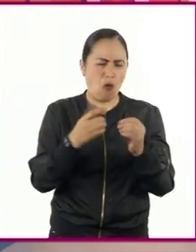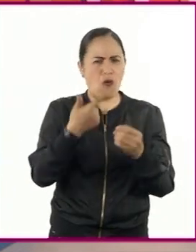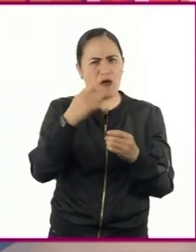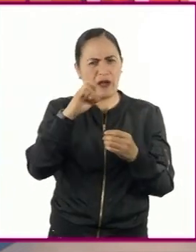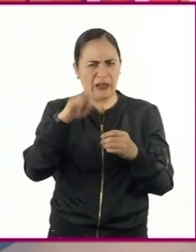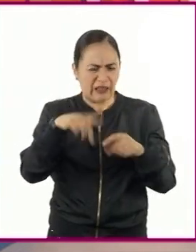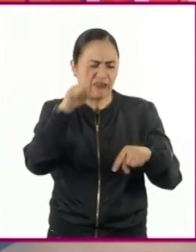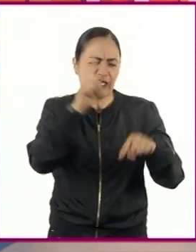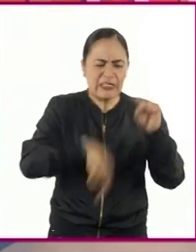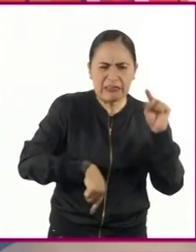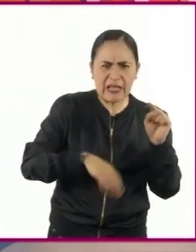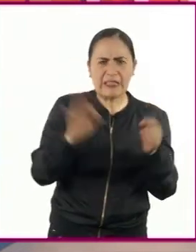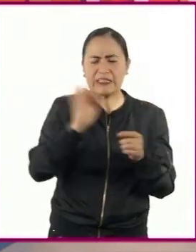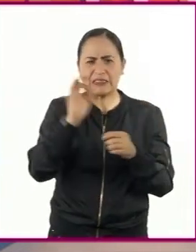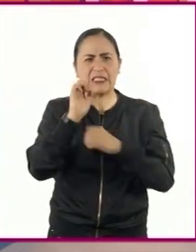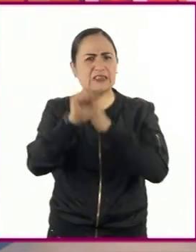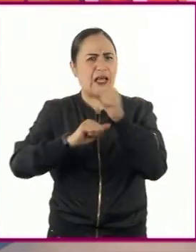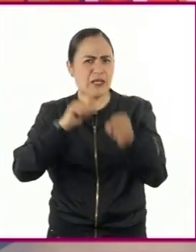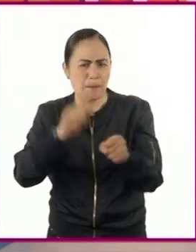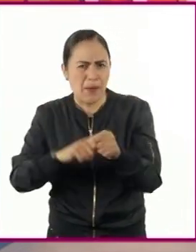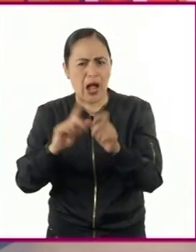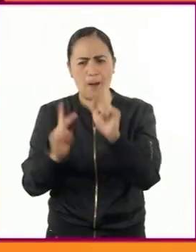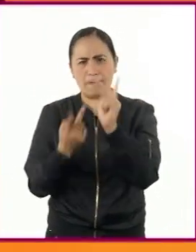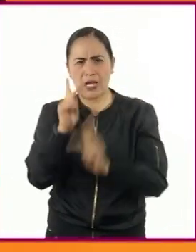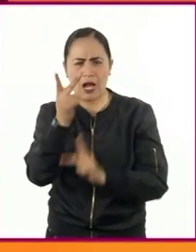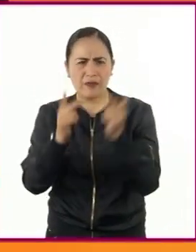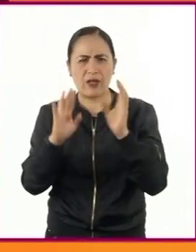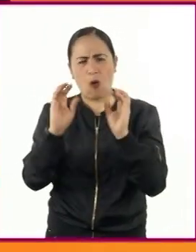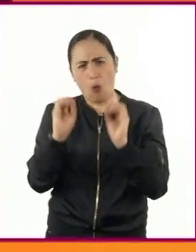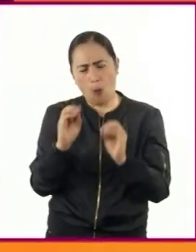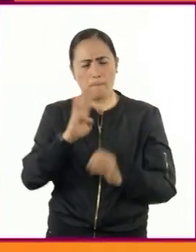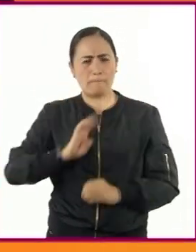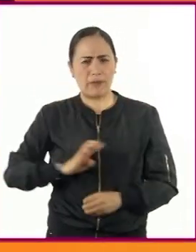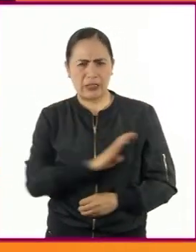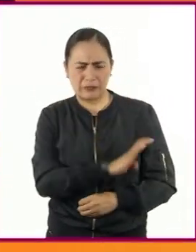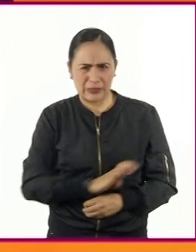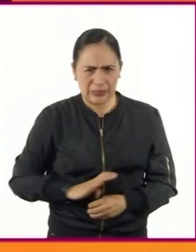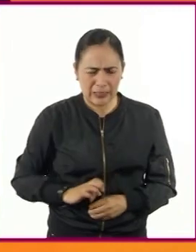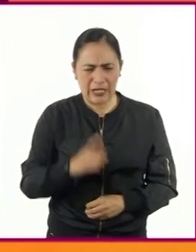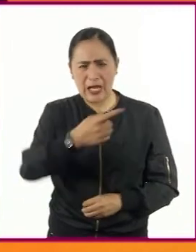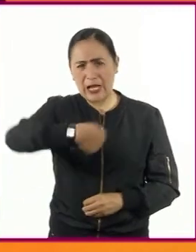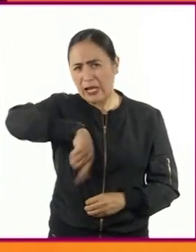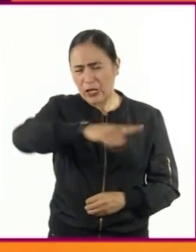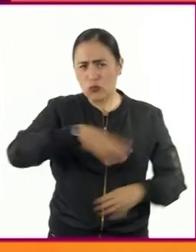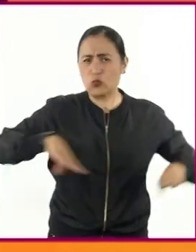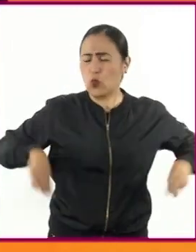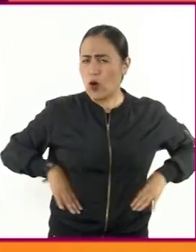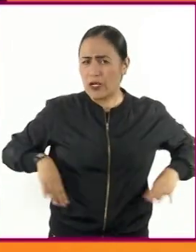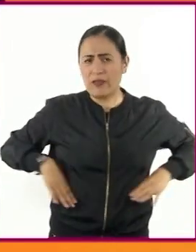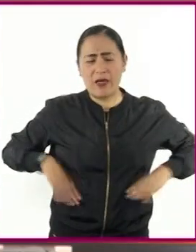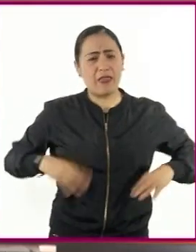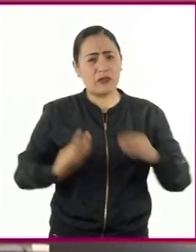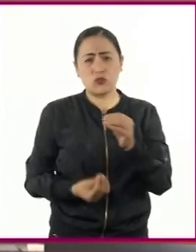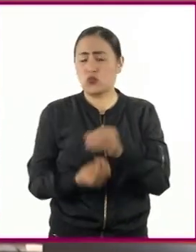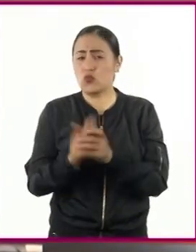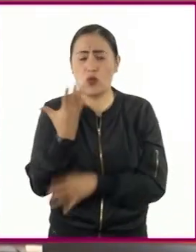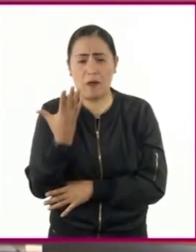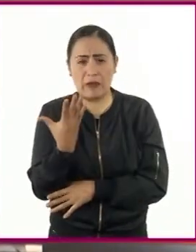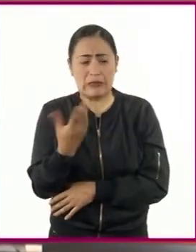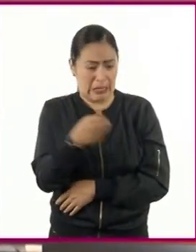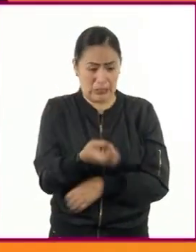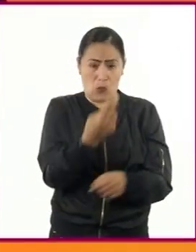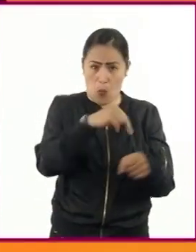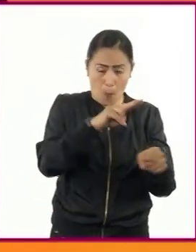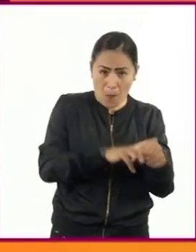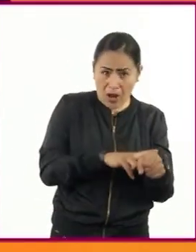Pueden ser animales, plantas y bacterias que estos organismos desarrollan capacidades que de manera natural no tienen. Por